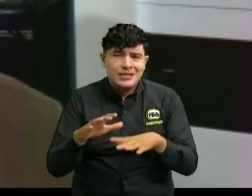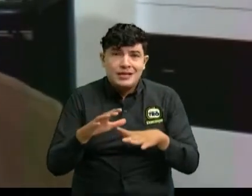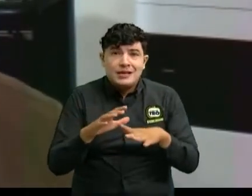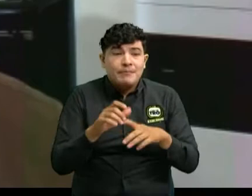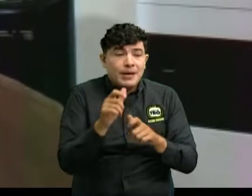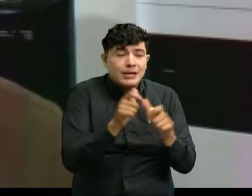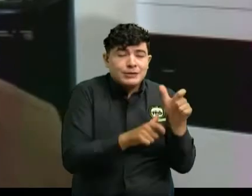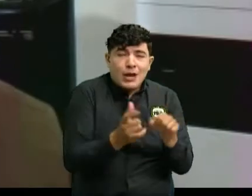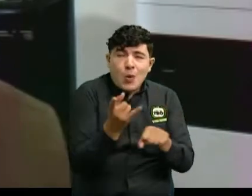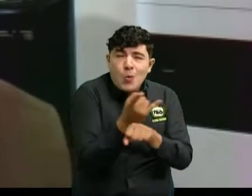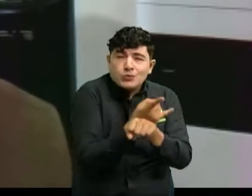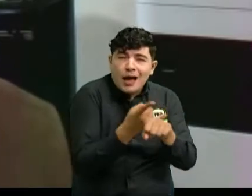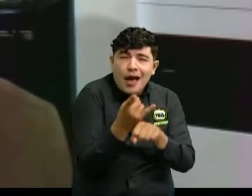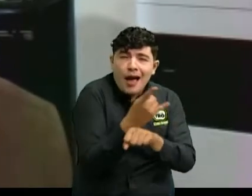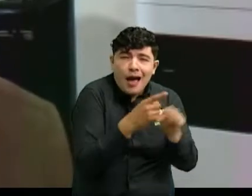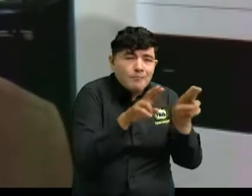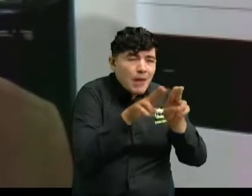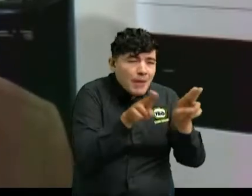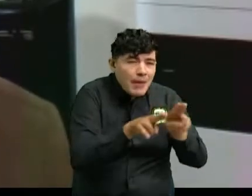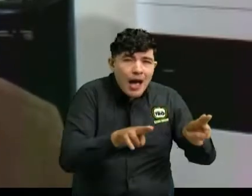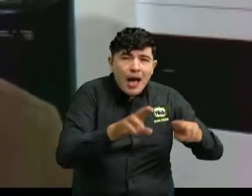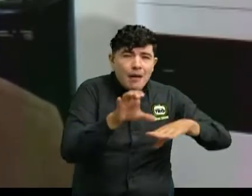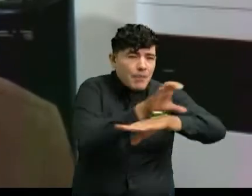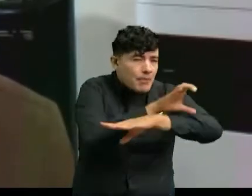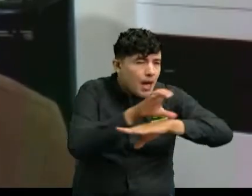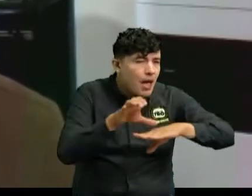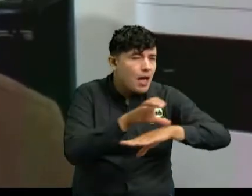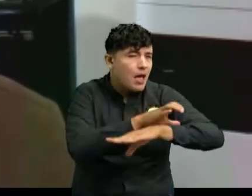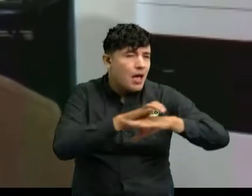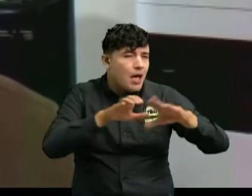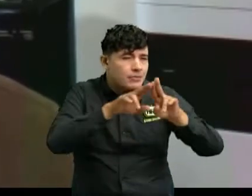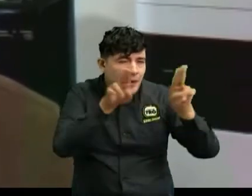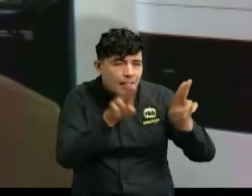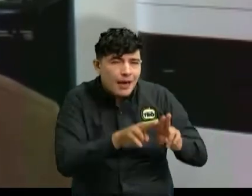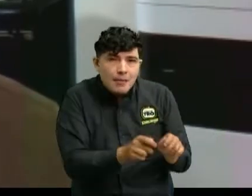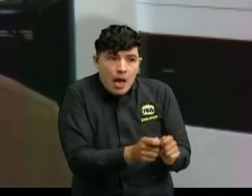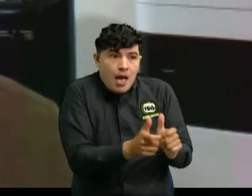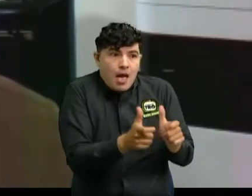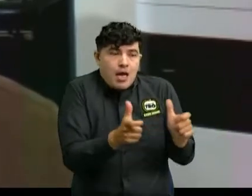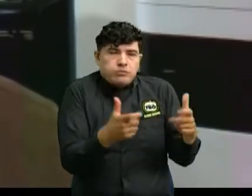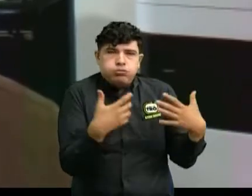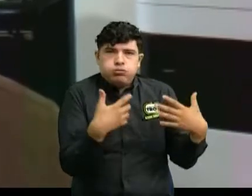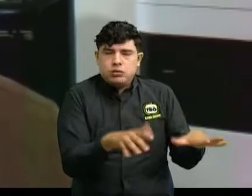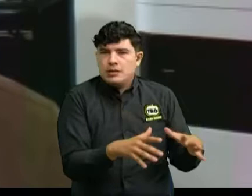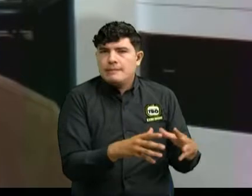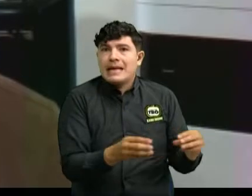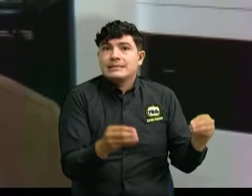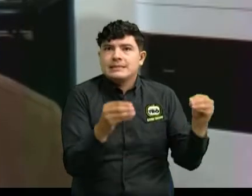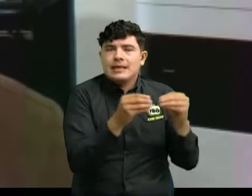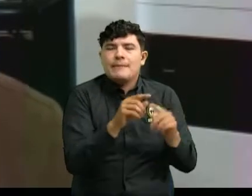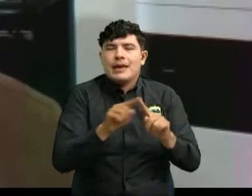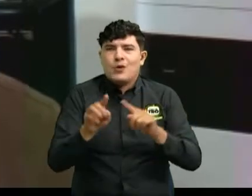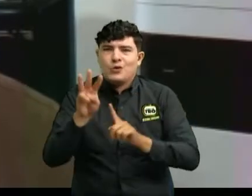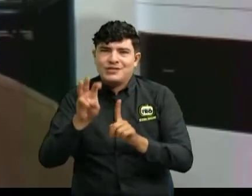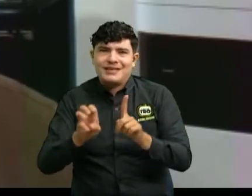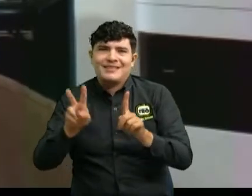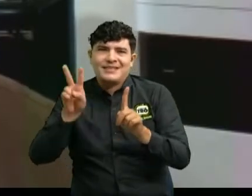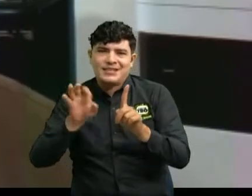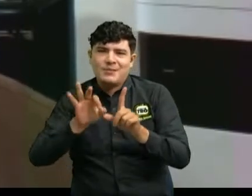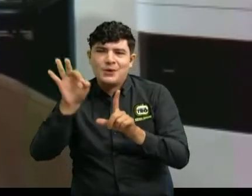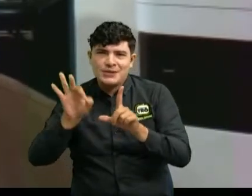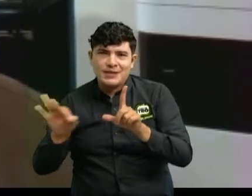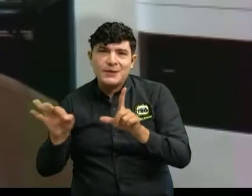89% de este tipo de delitos con un reporte de 45 mil